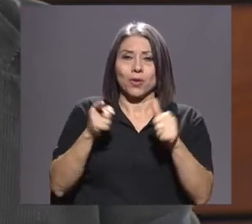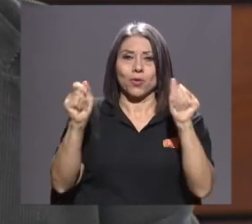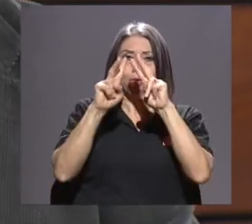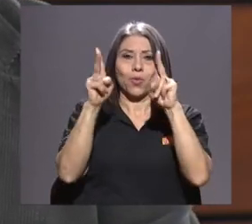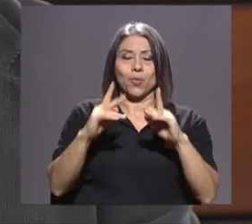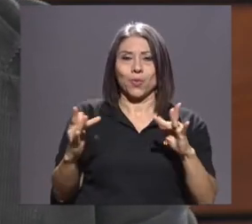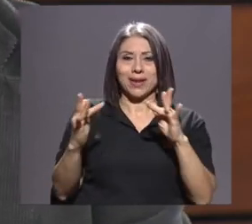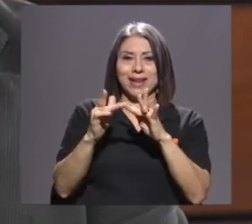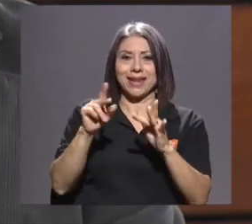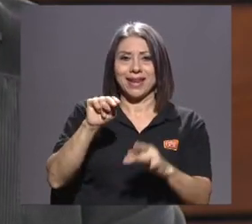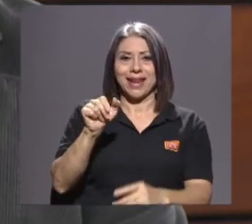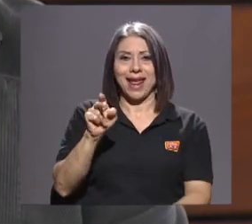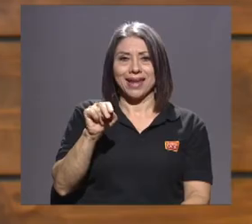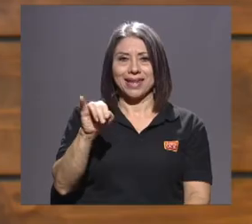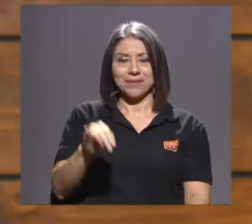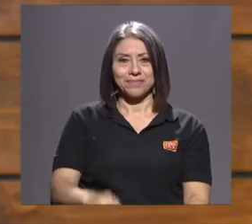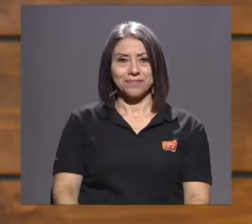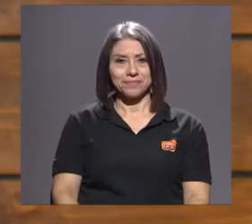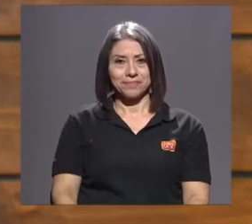Nani.